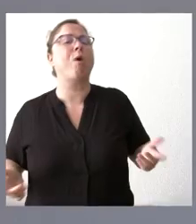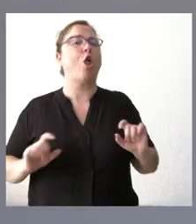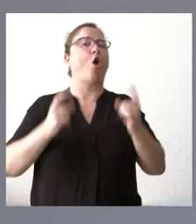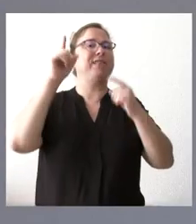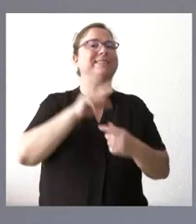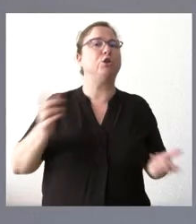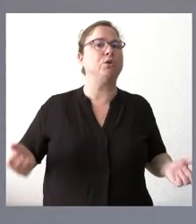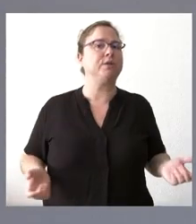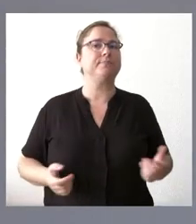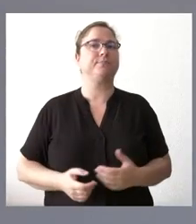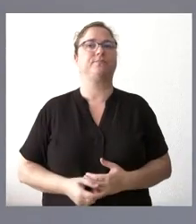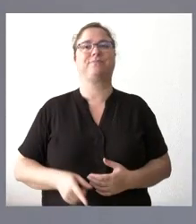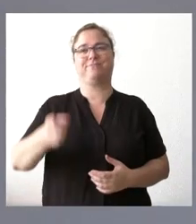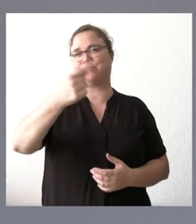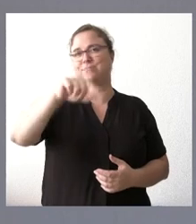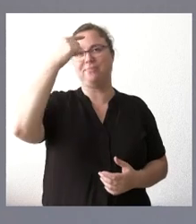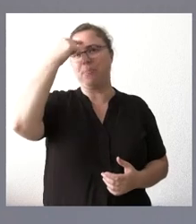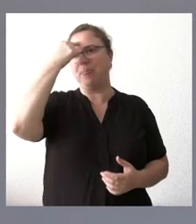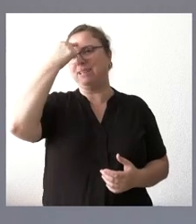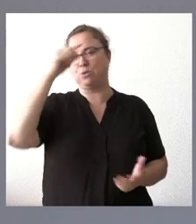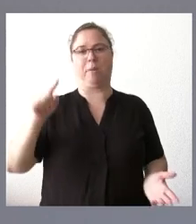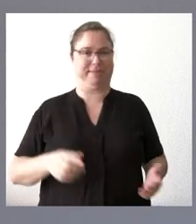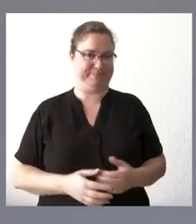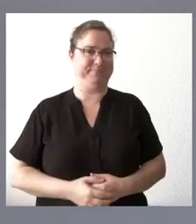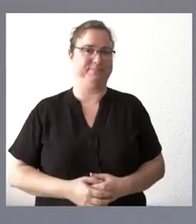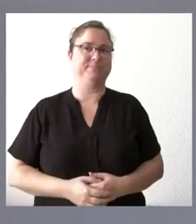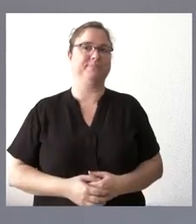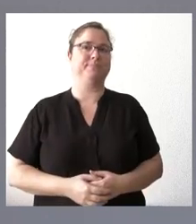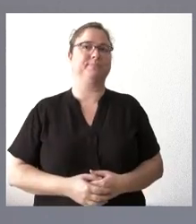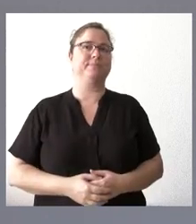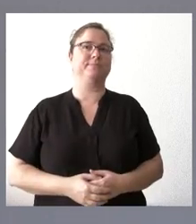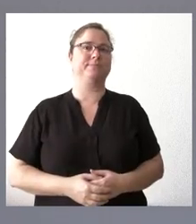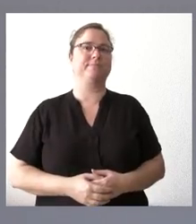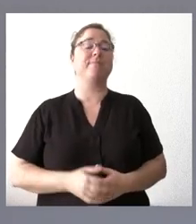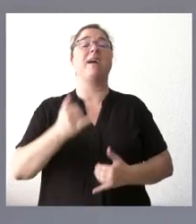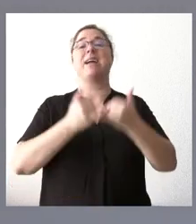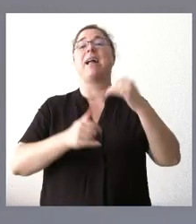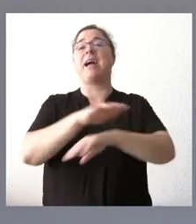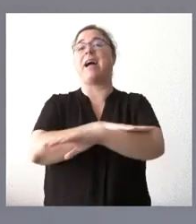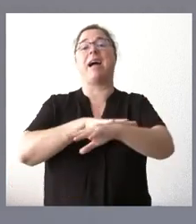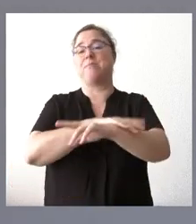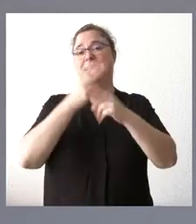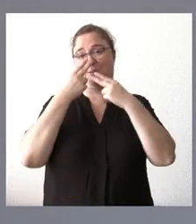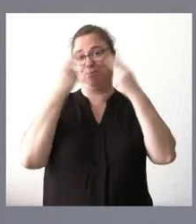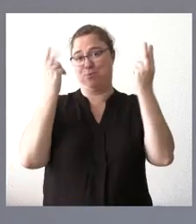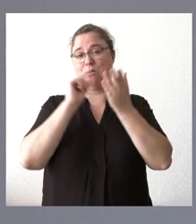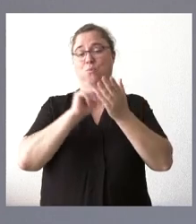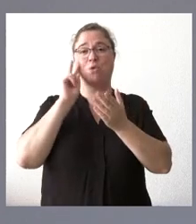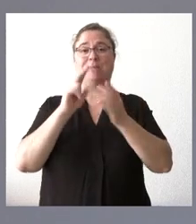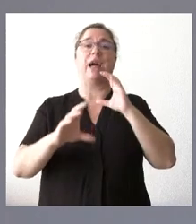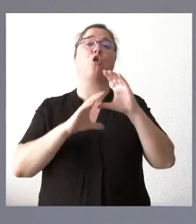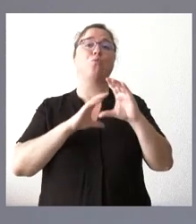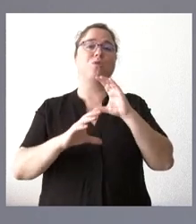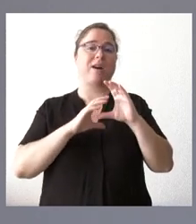Bueno, como usted sabe, al final, una administración pública desde el punto de vista de la comunicación oficialmente